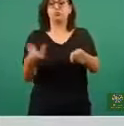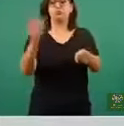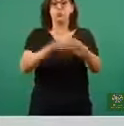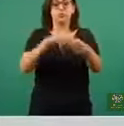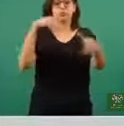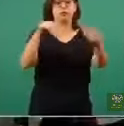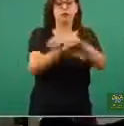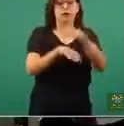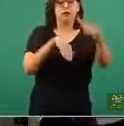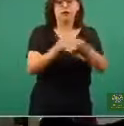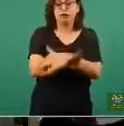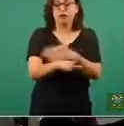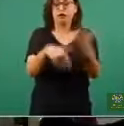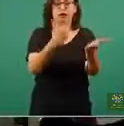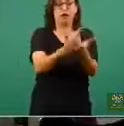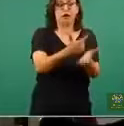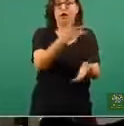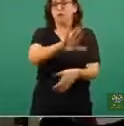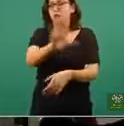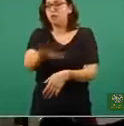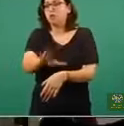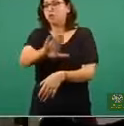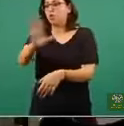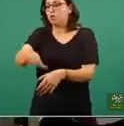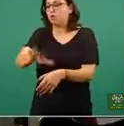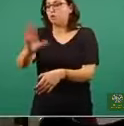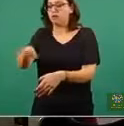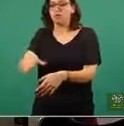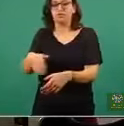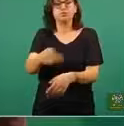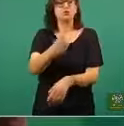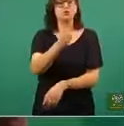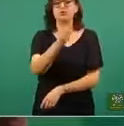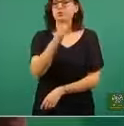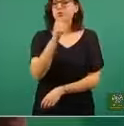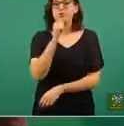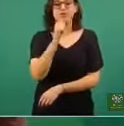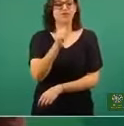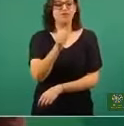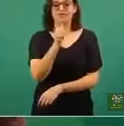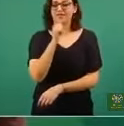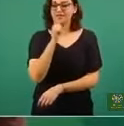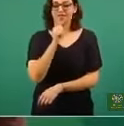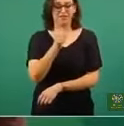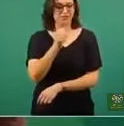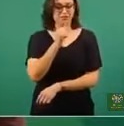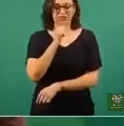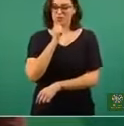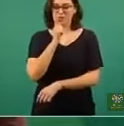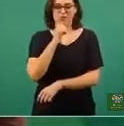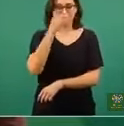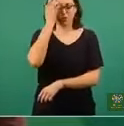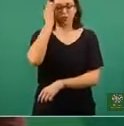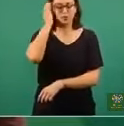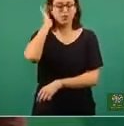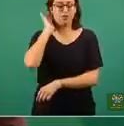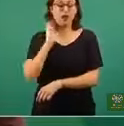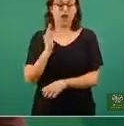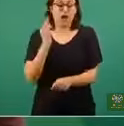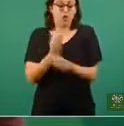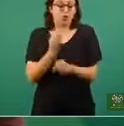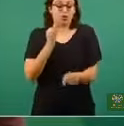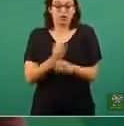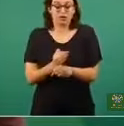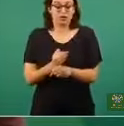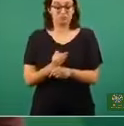hospitalización, las defunciones y por ende la mortalidad, son indicadores que en este momento están prácticamente de hecho en